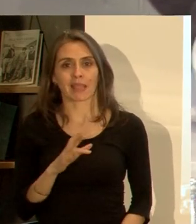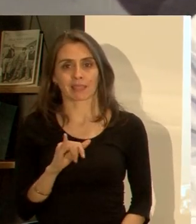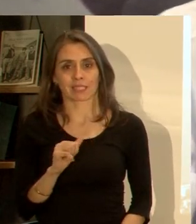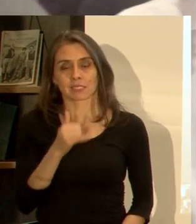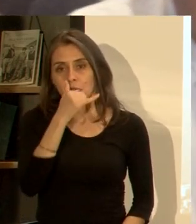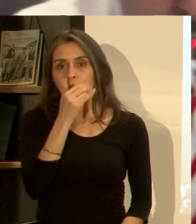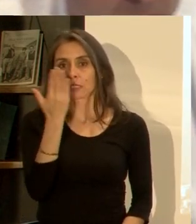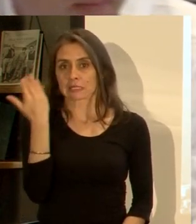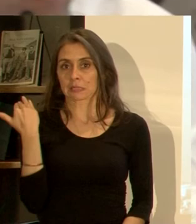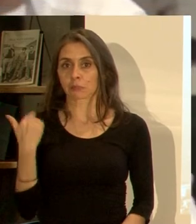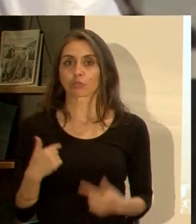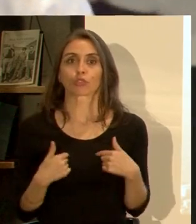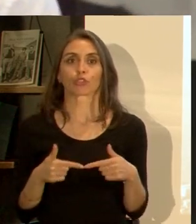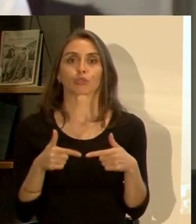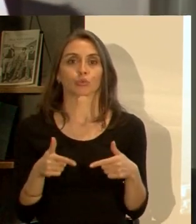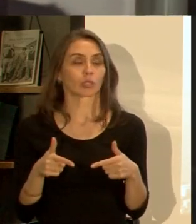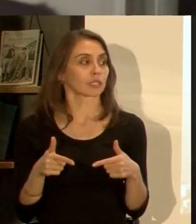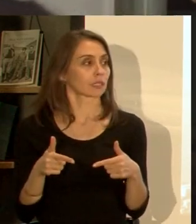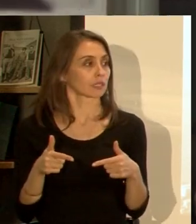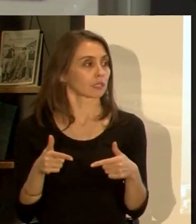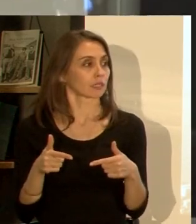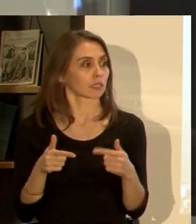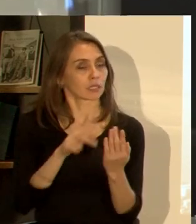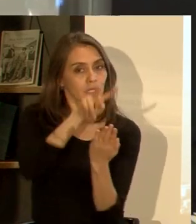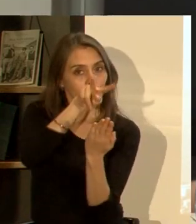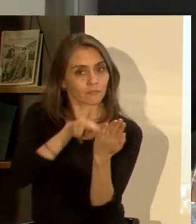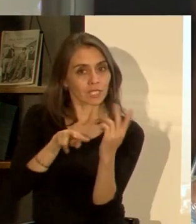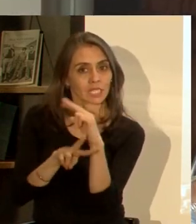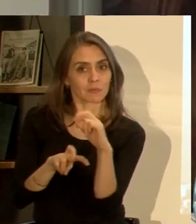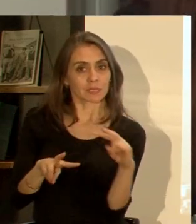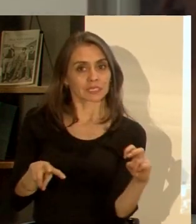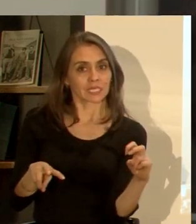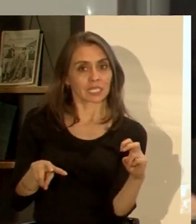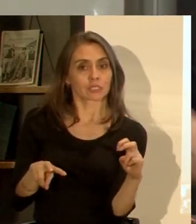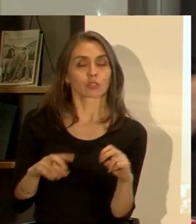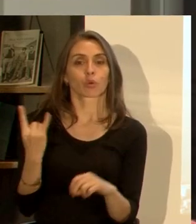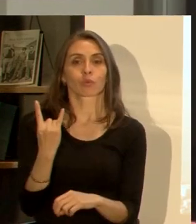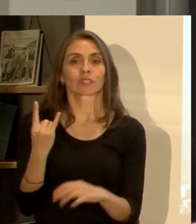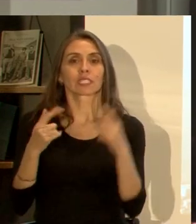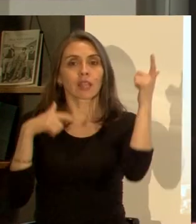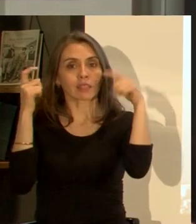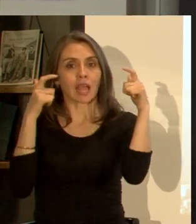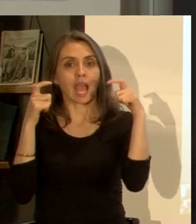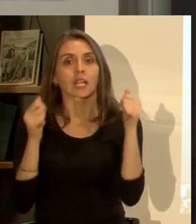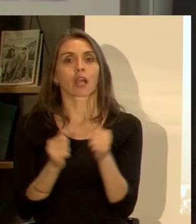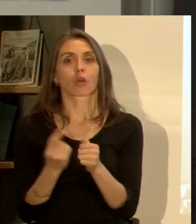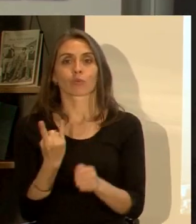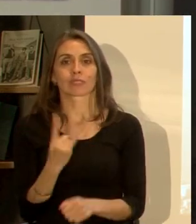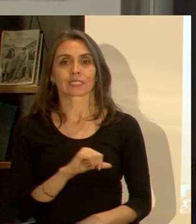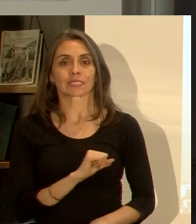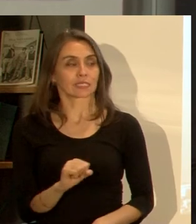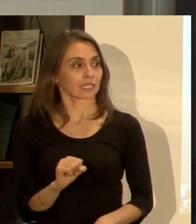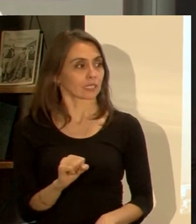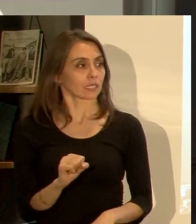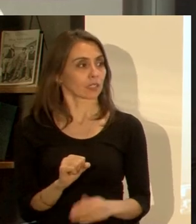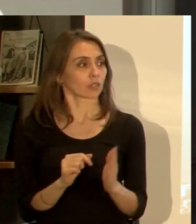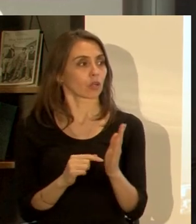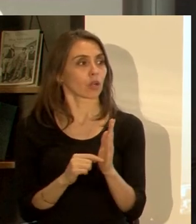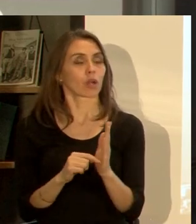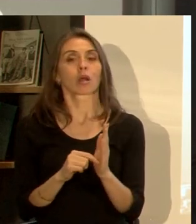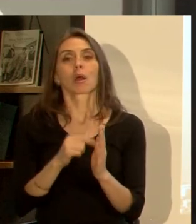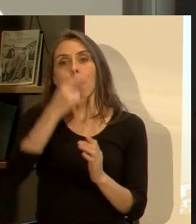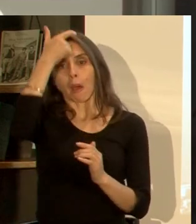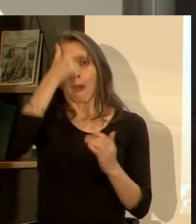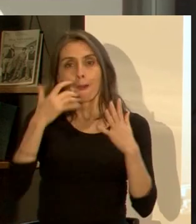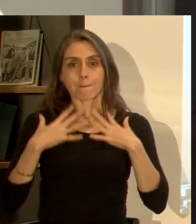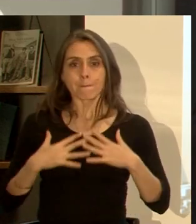atrás tuve la suerte de acceder a un estudio que había hecho gente de la Universidad de Taca con la Universidad de Santiago eran bioestadísticos con